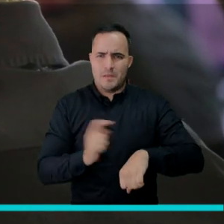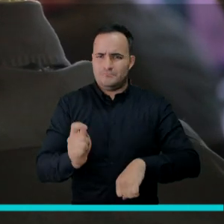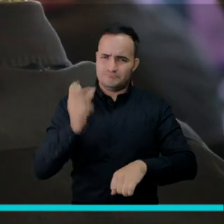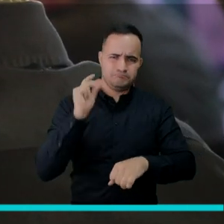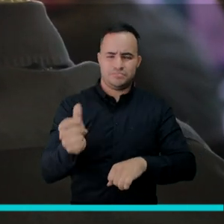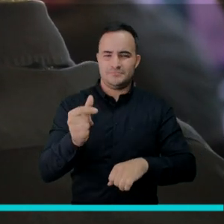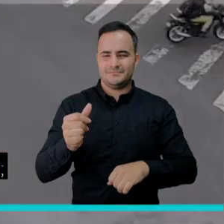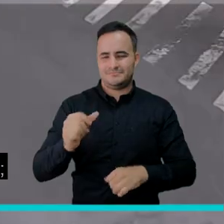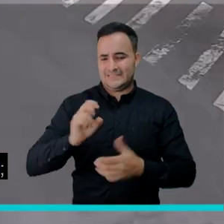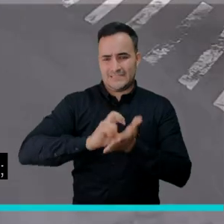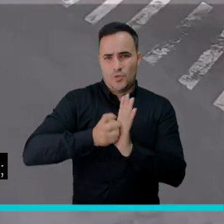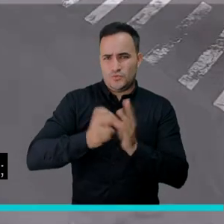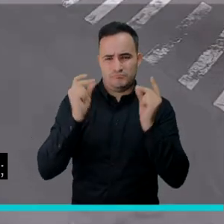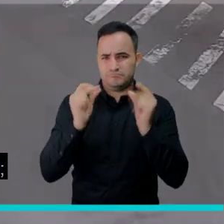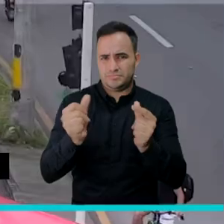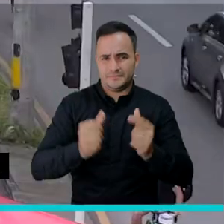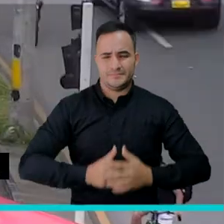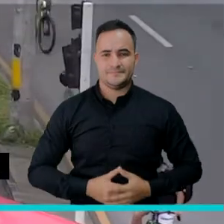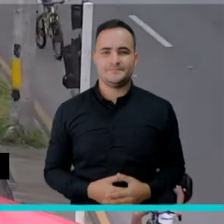lo esté afectando.